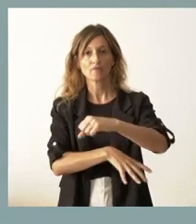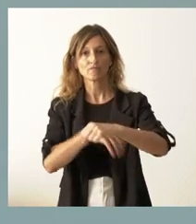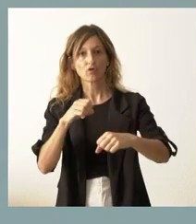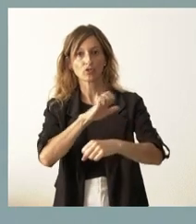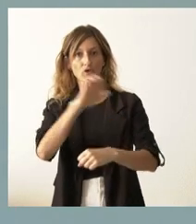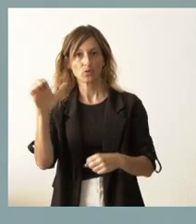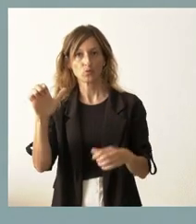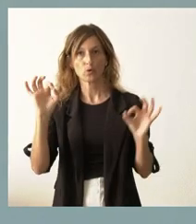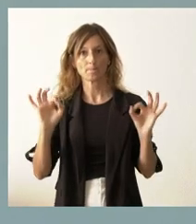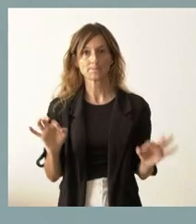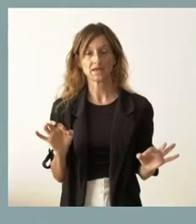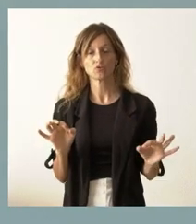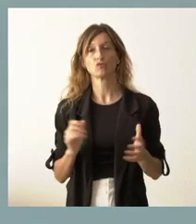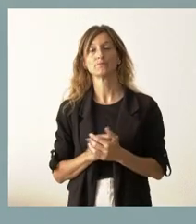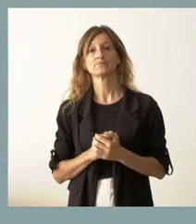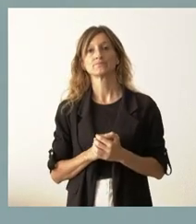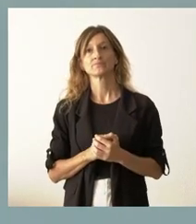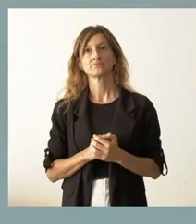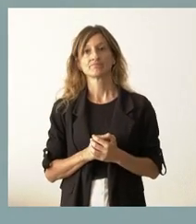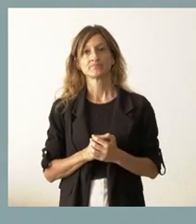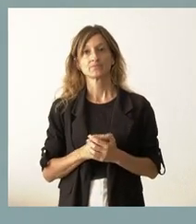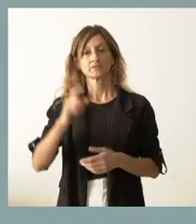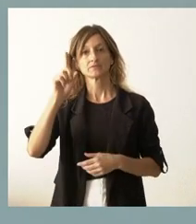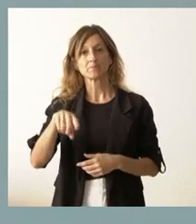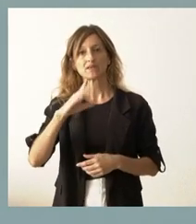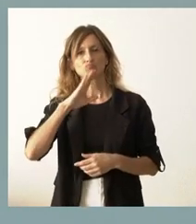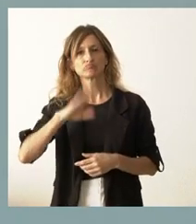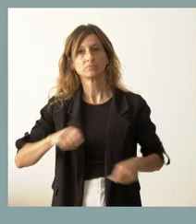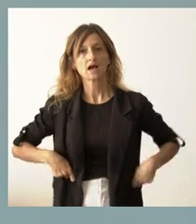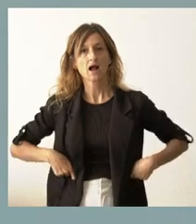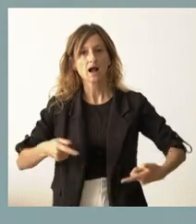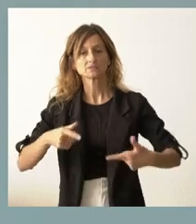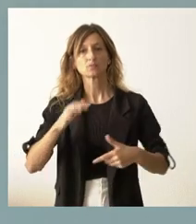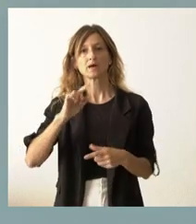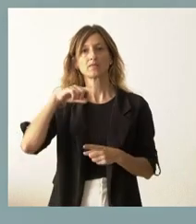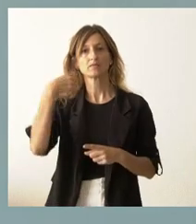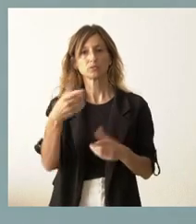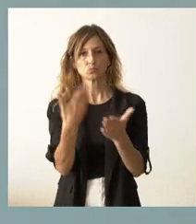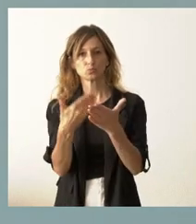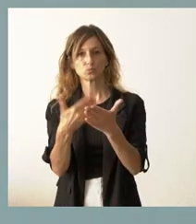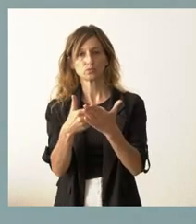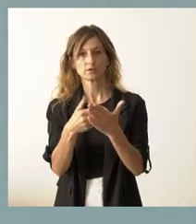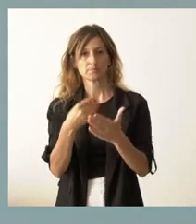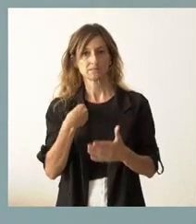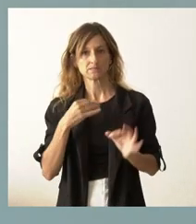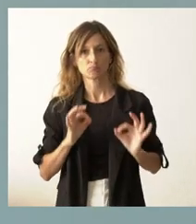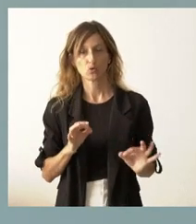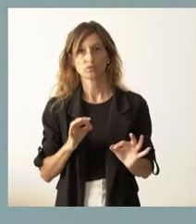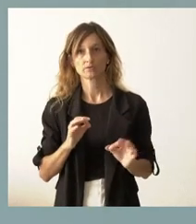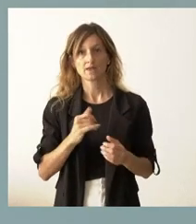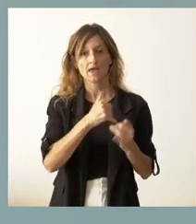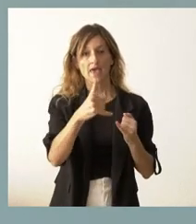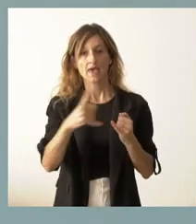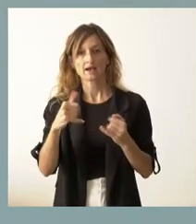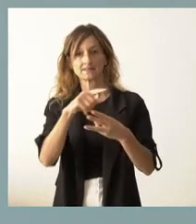europeos y, por tanto, con el adecuado gasto y posterior justificación del mismo. Y, por tanto, estos tres ejes